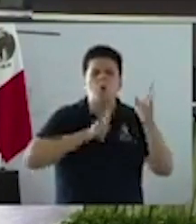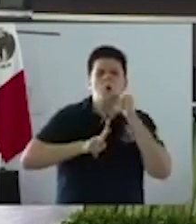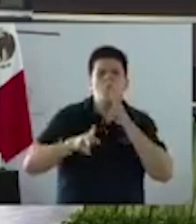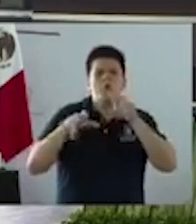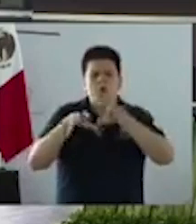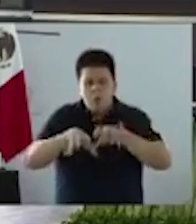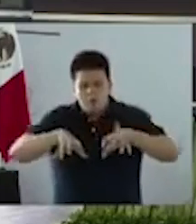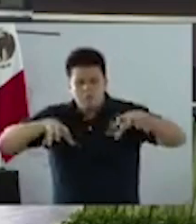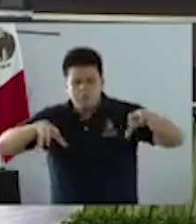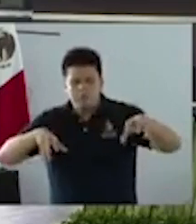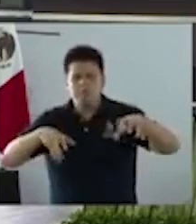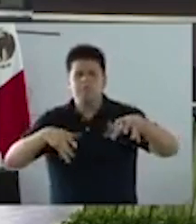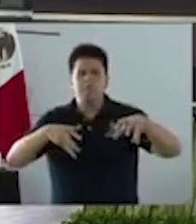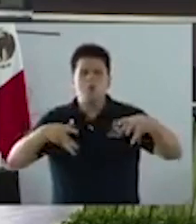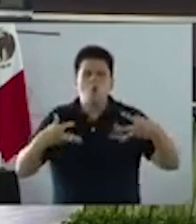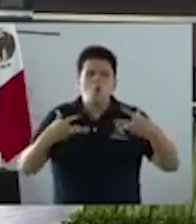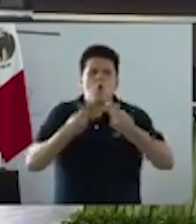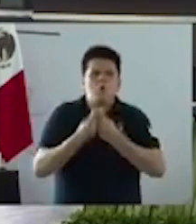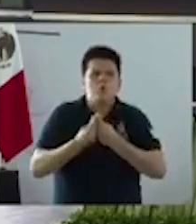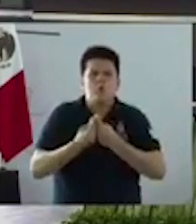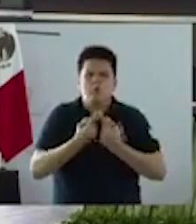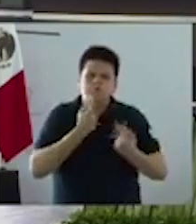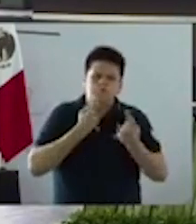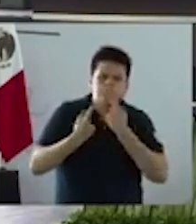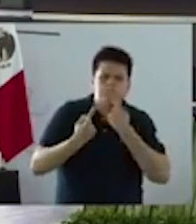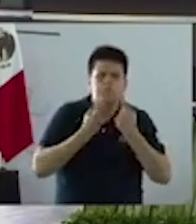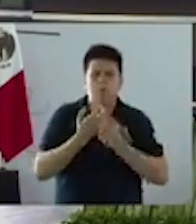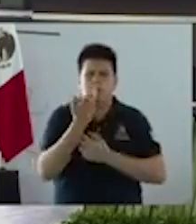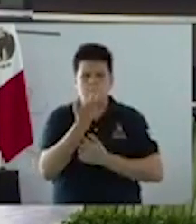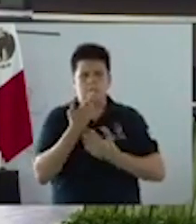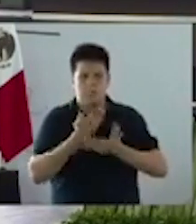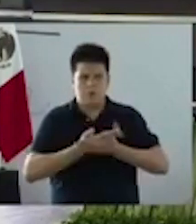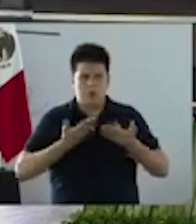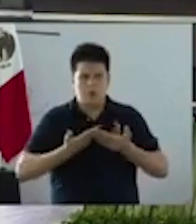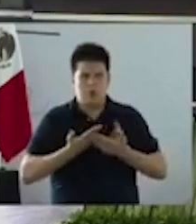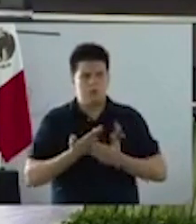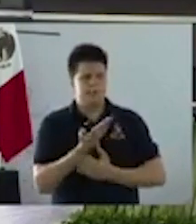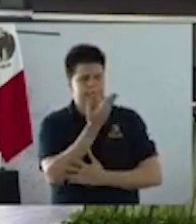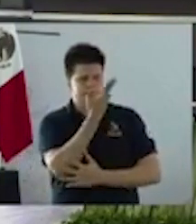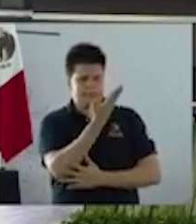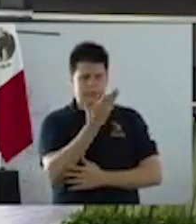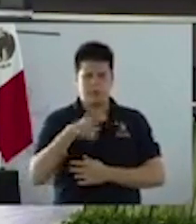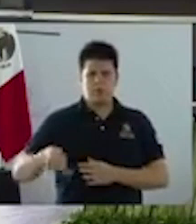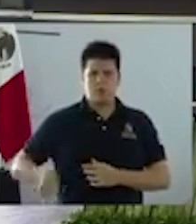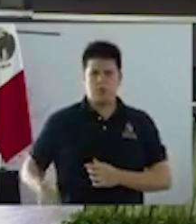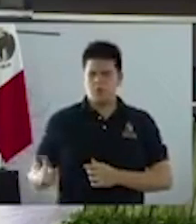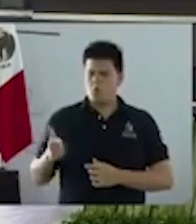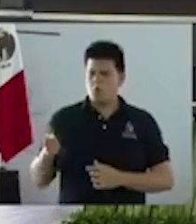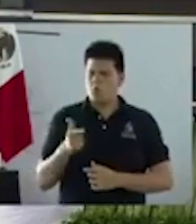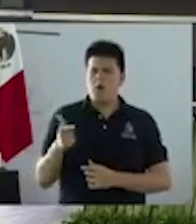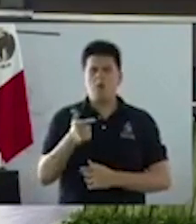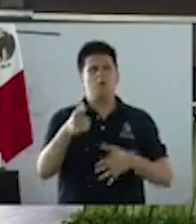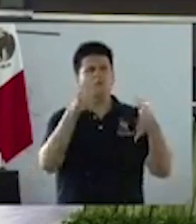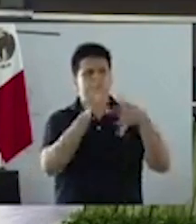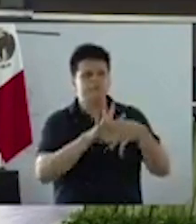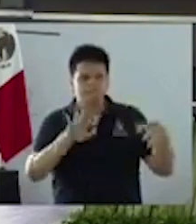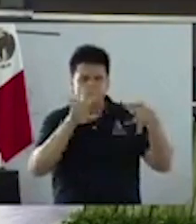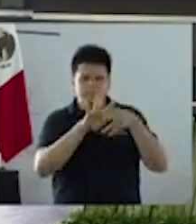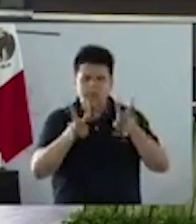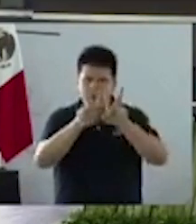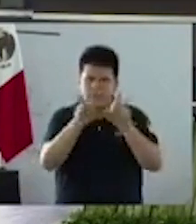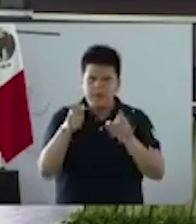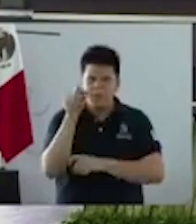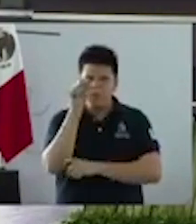que se participan. Y para ello le quiero pedir al gobernador de Guanajuato nos platique sobre este tema.